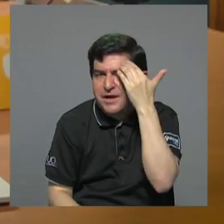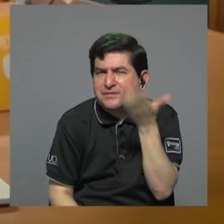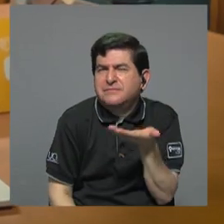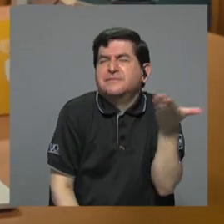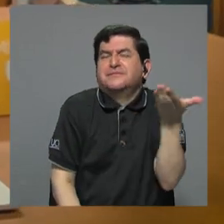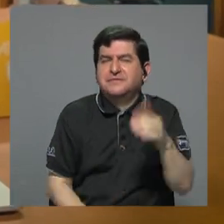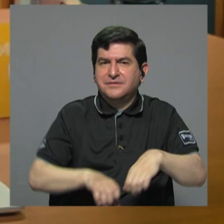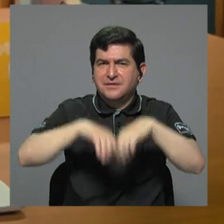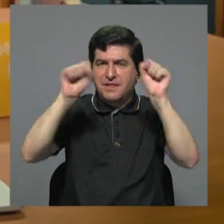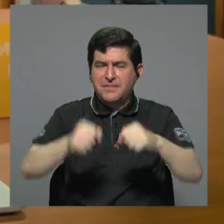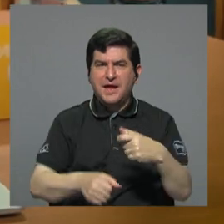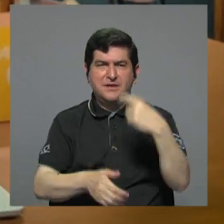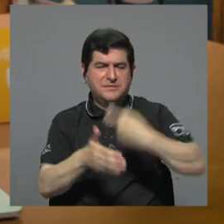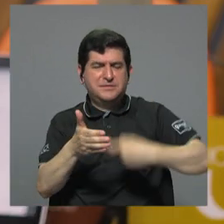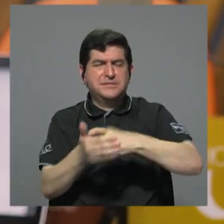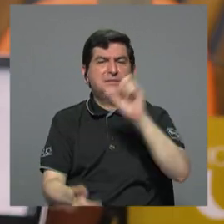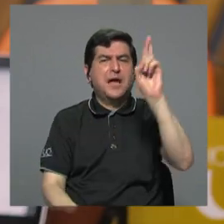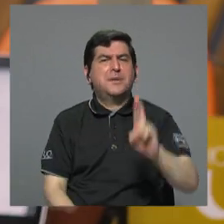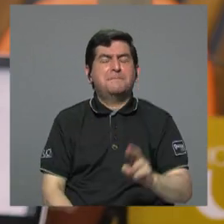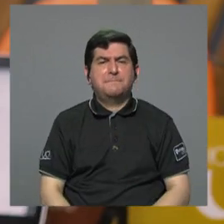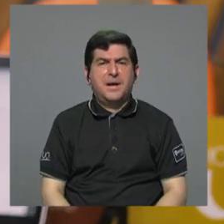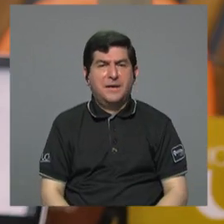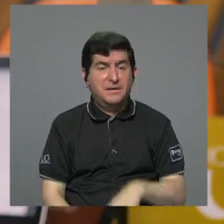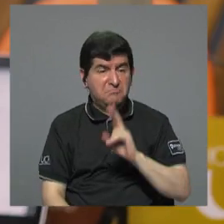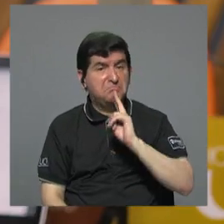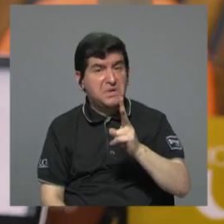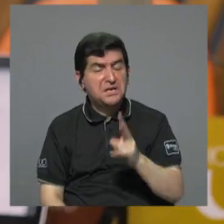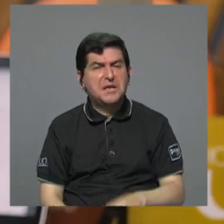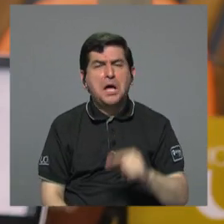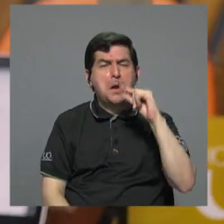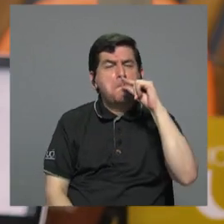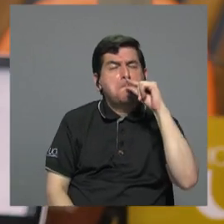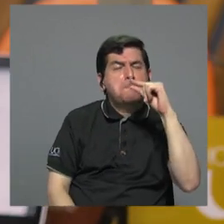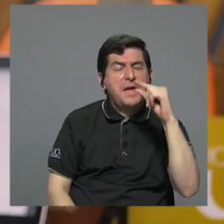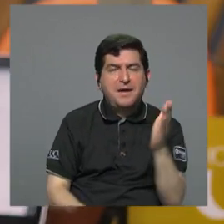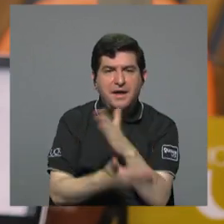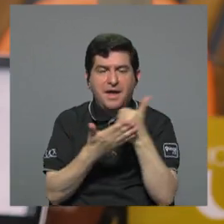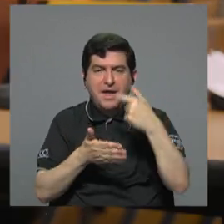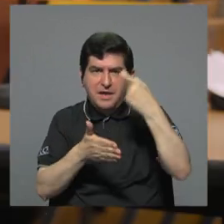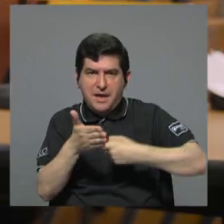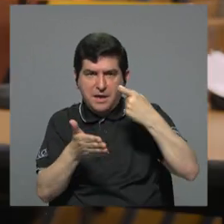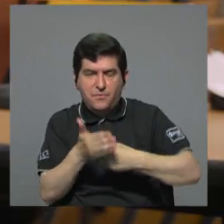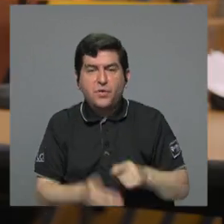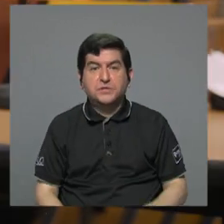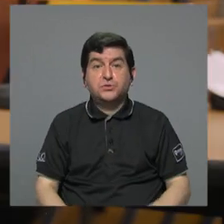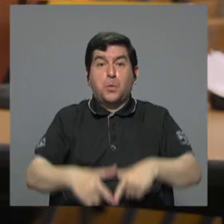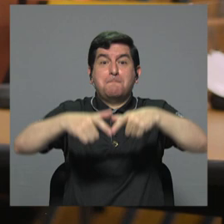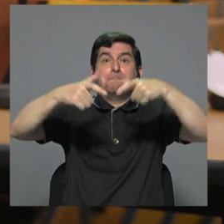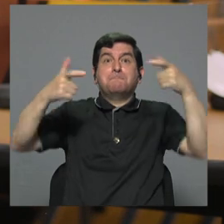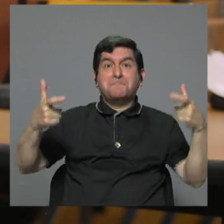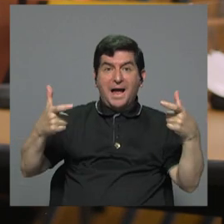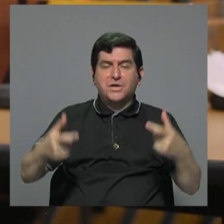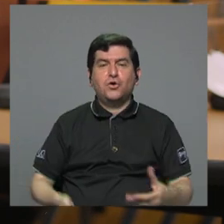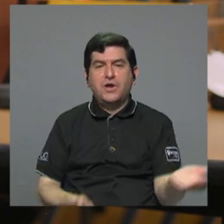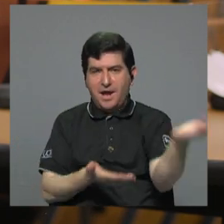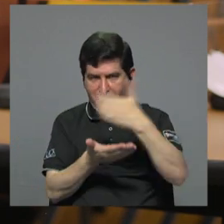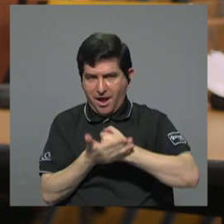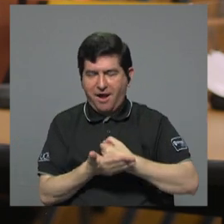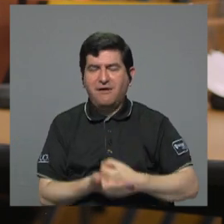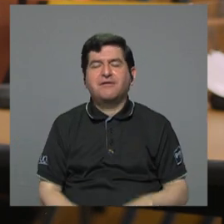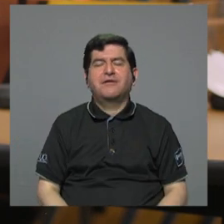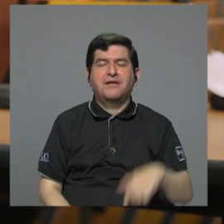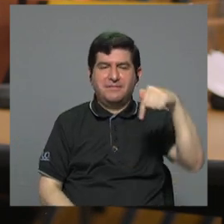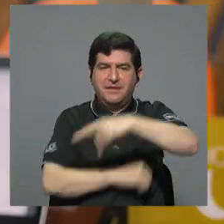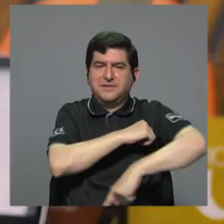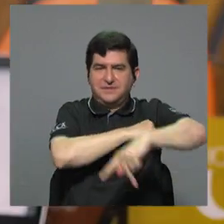sobre el sistema tributario de Costa Rica? es cierto que una pequeña minoría de impuestos genera la inmensa mayoría de la recaudación fiscal